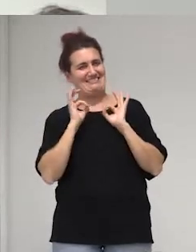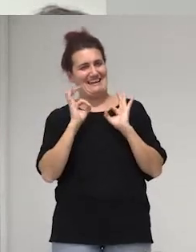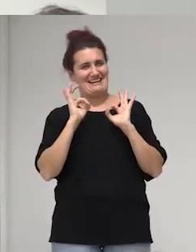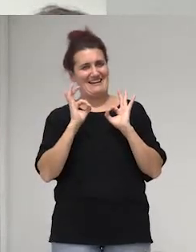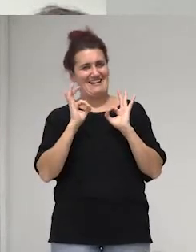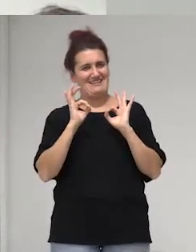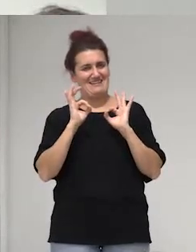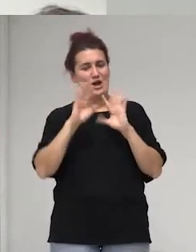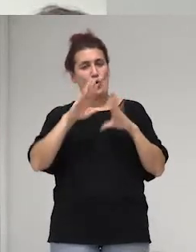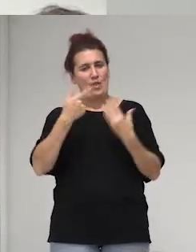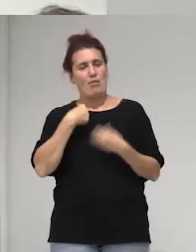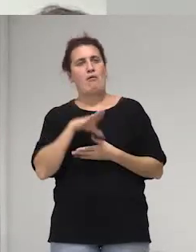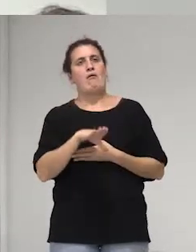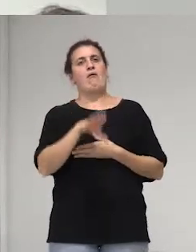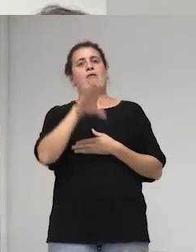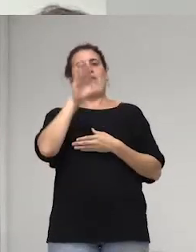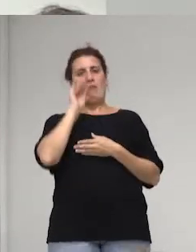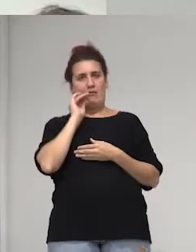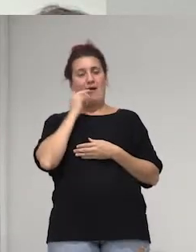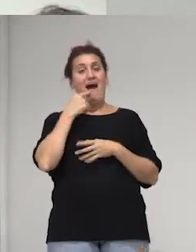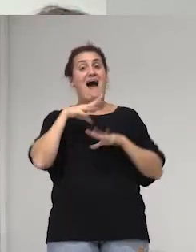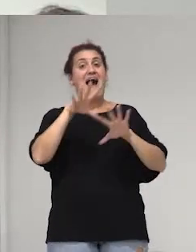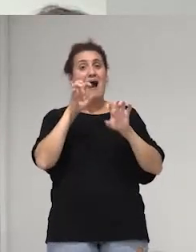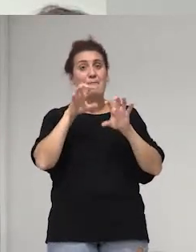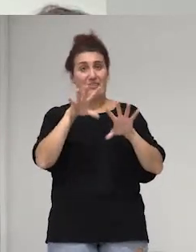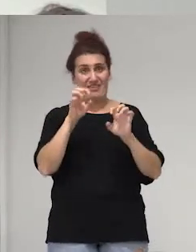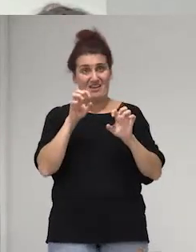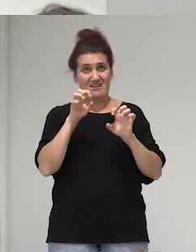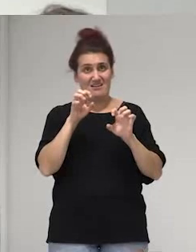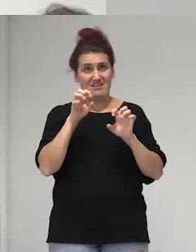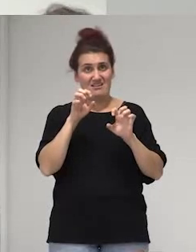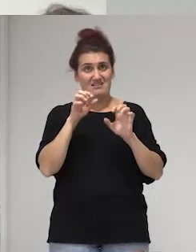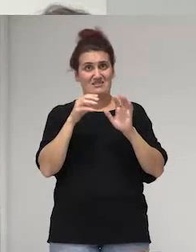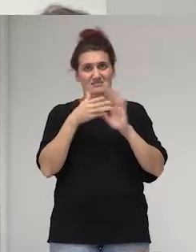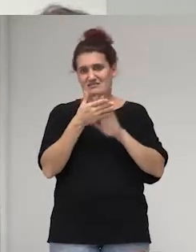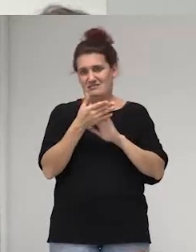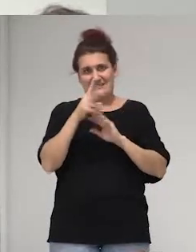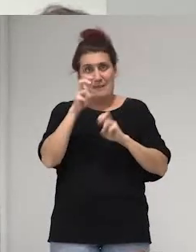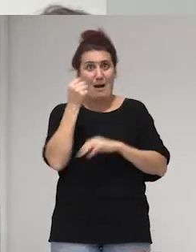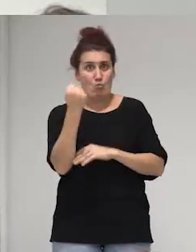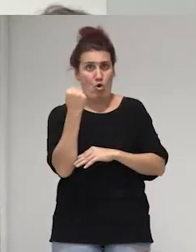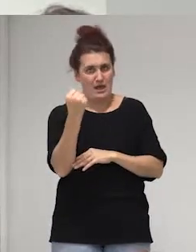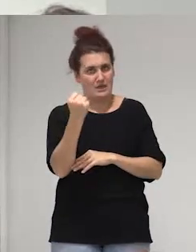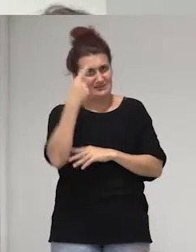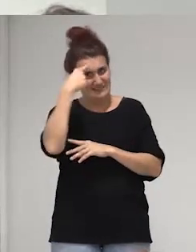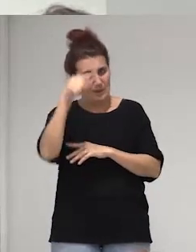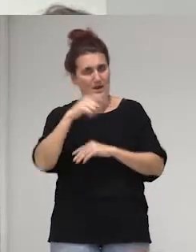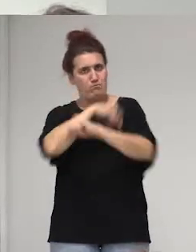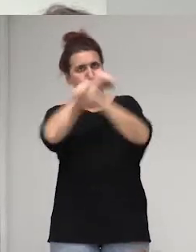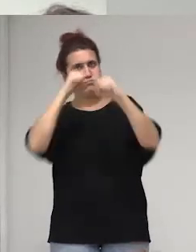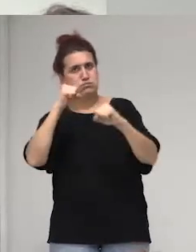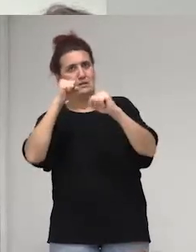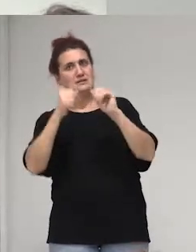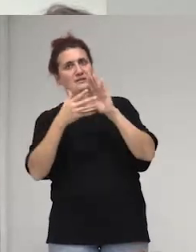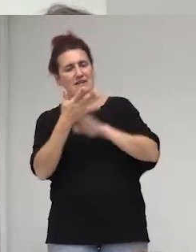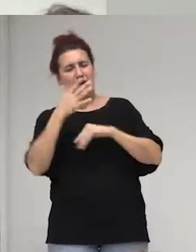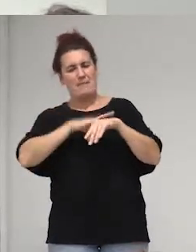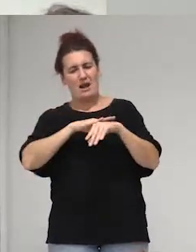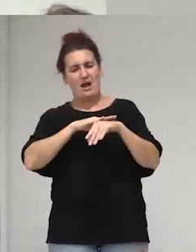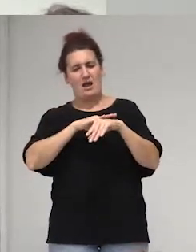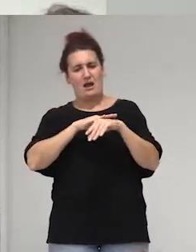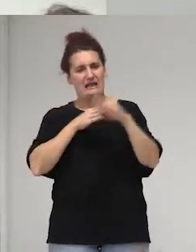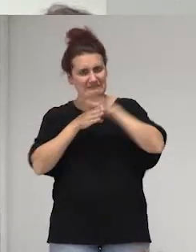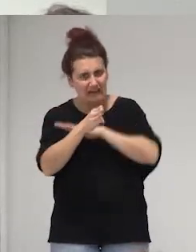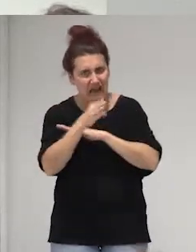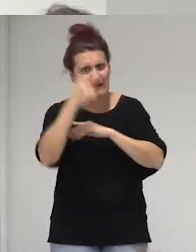empezamos cuando entendimos que que aprender exeguivor era era fundamental para que para que nos entrara la sororidad de nosotras y